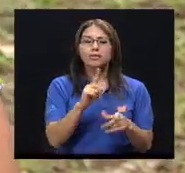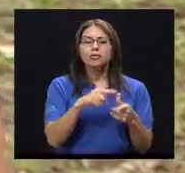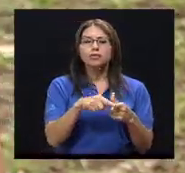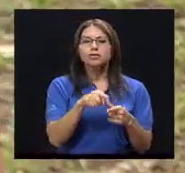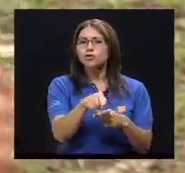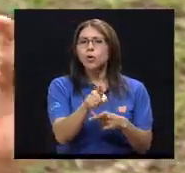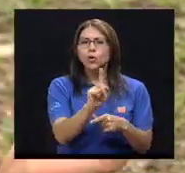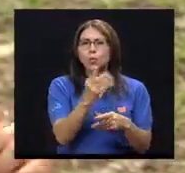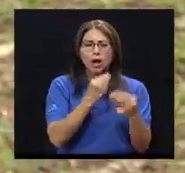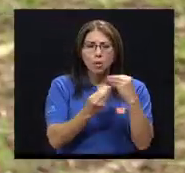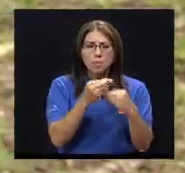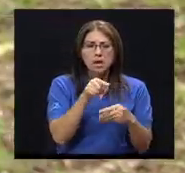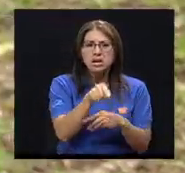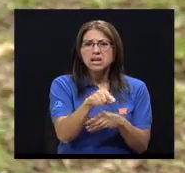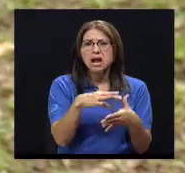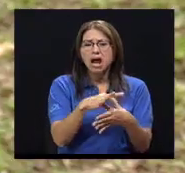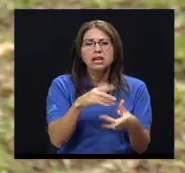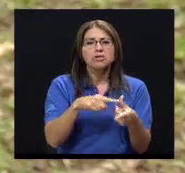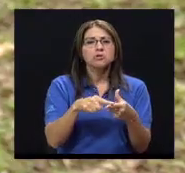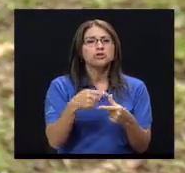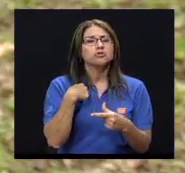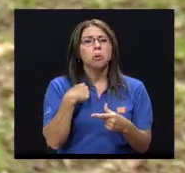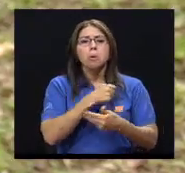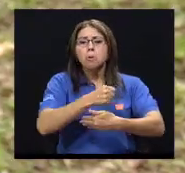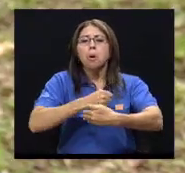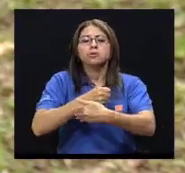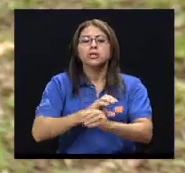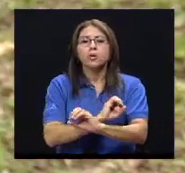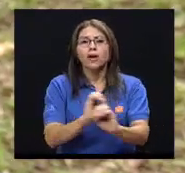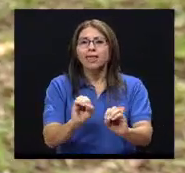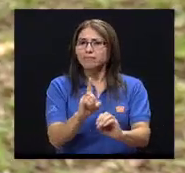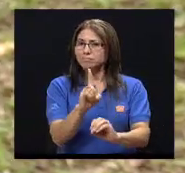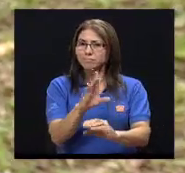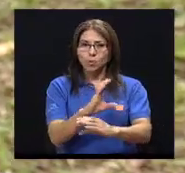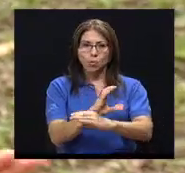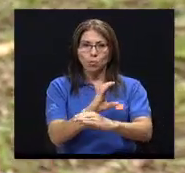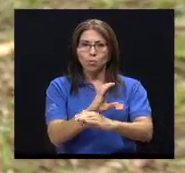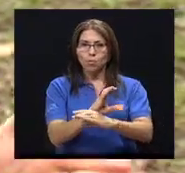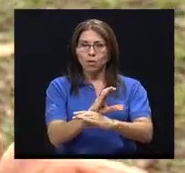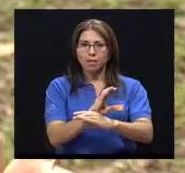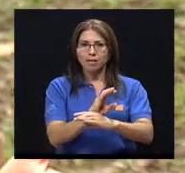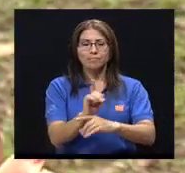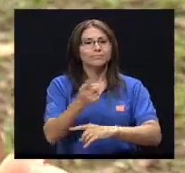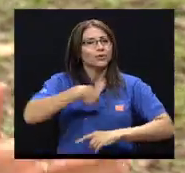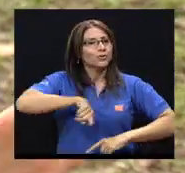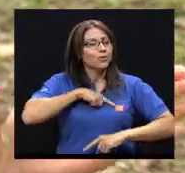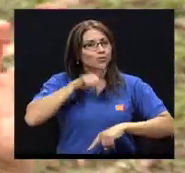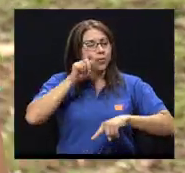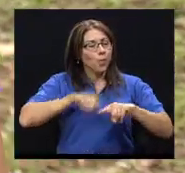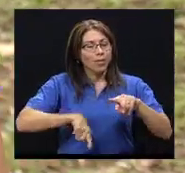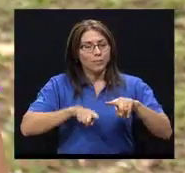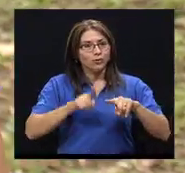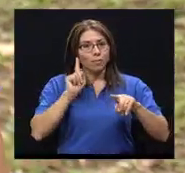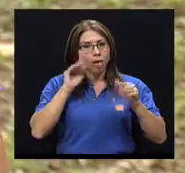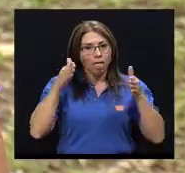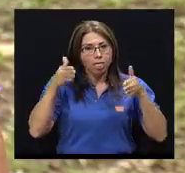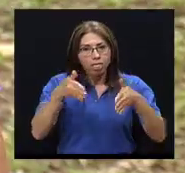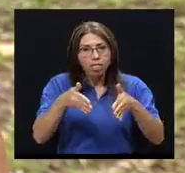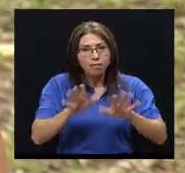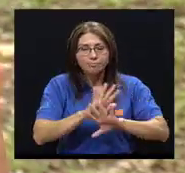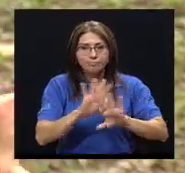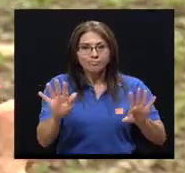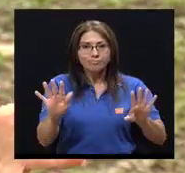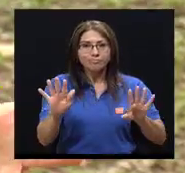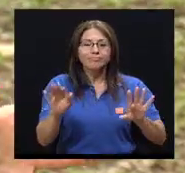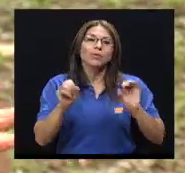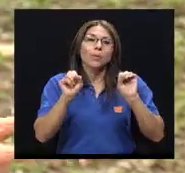como. Entonces ahí sí tendríamos que empezar a vigilar muchísimo más. No deberíamos caer como en esos, que aquí no serían excesos, sino tal